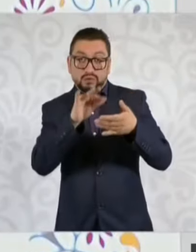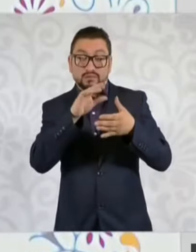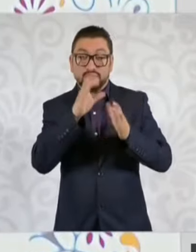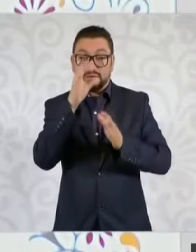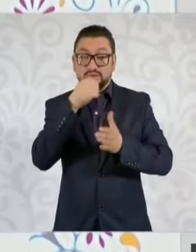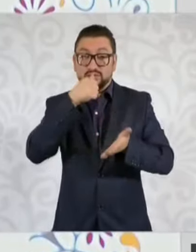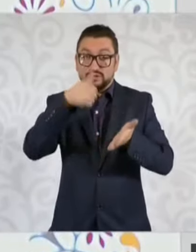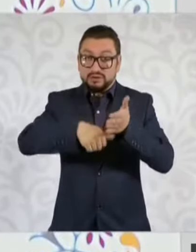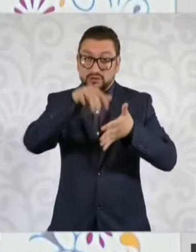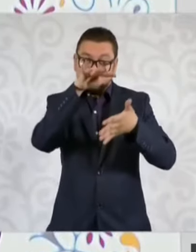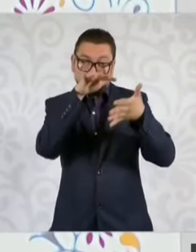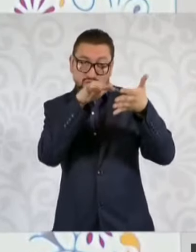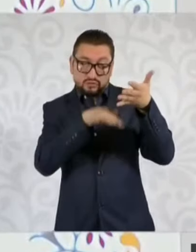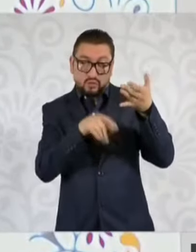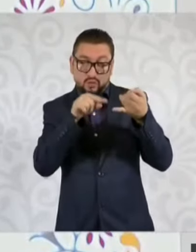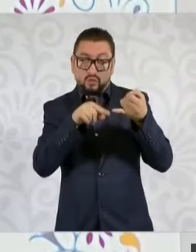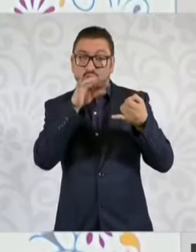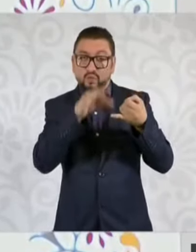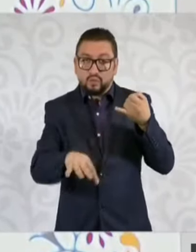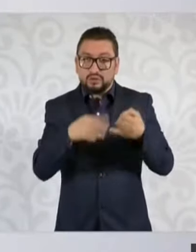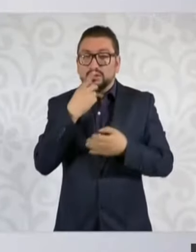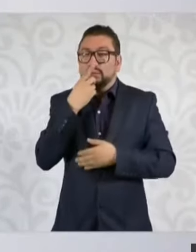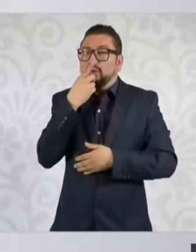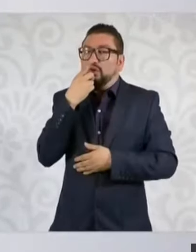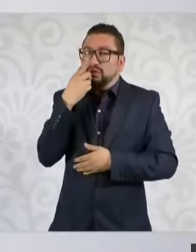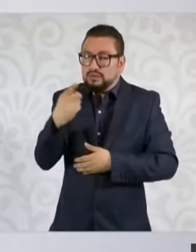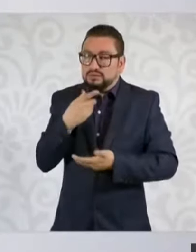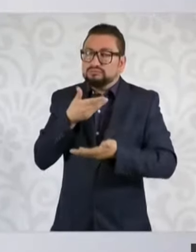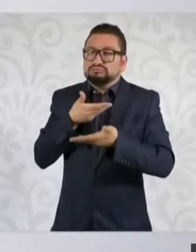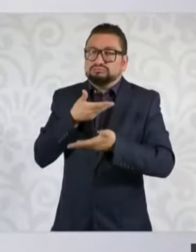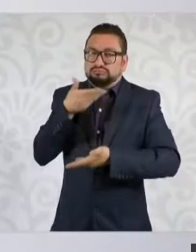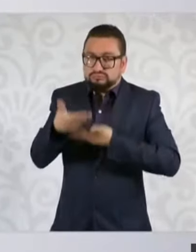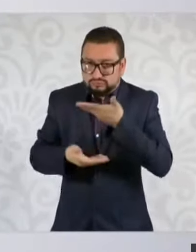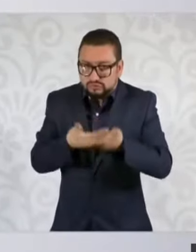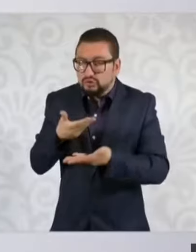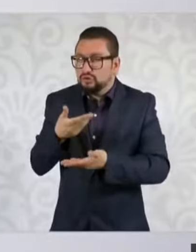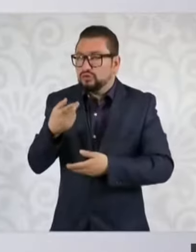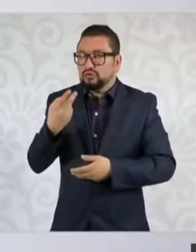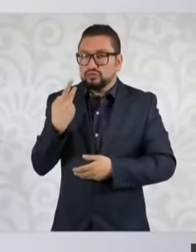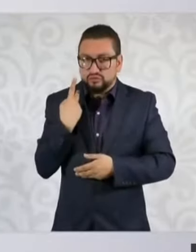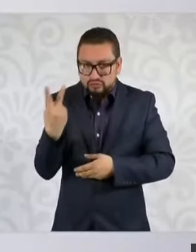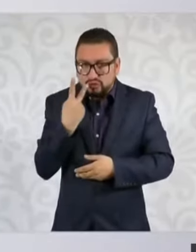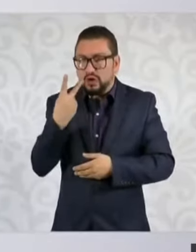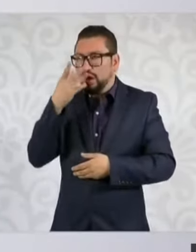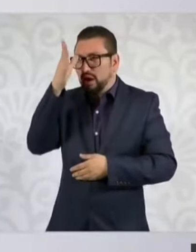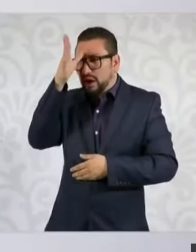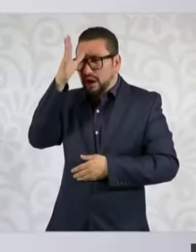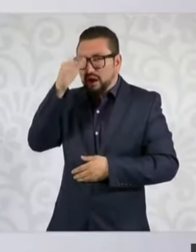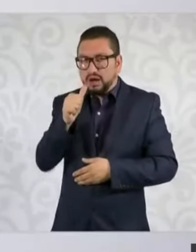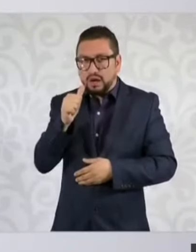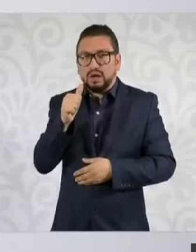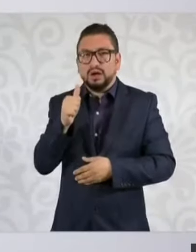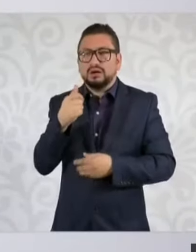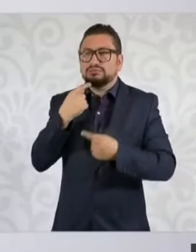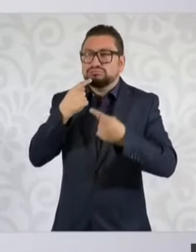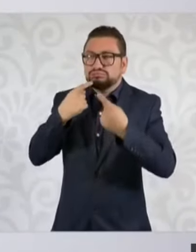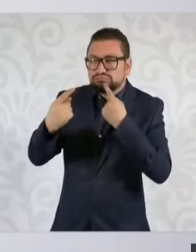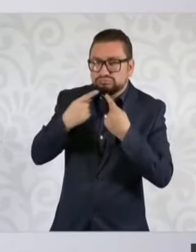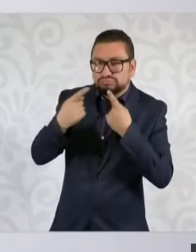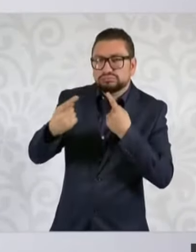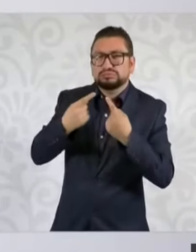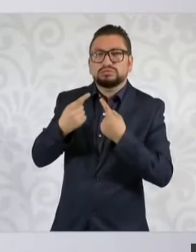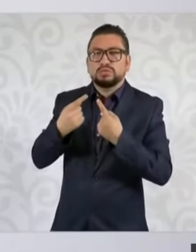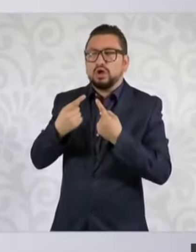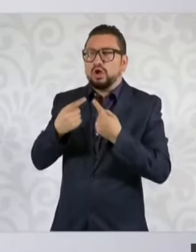leen, le dice de manera muy cordial, pongámonos de acuerdo para ver de qué